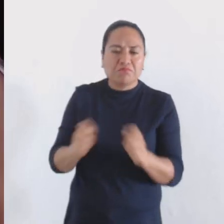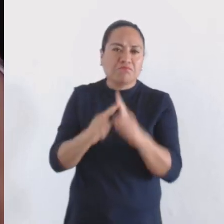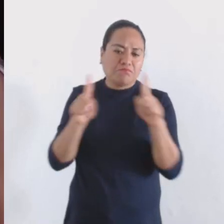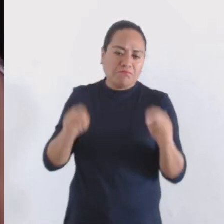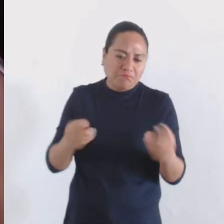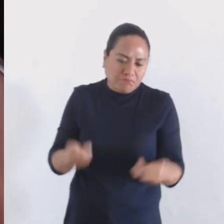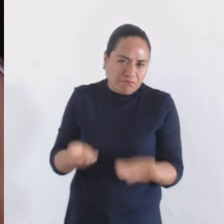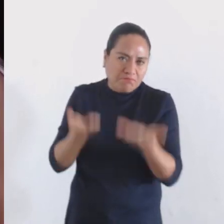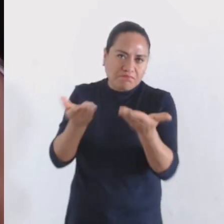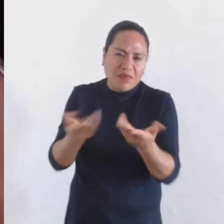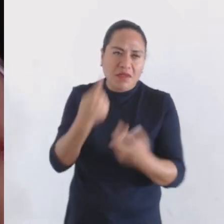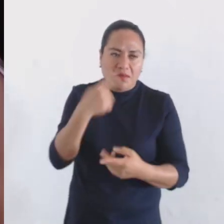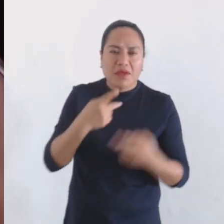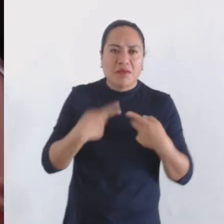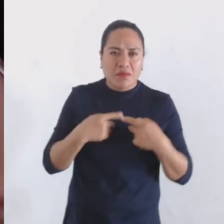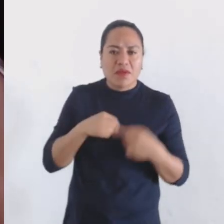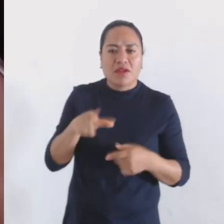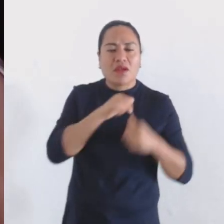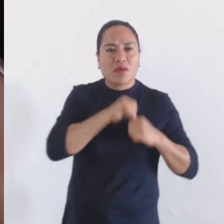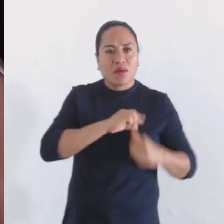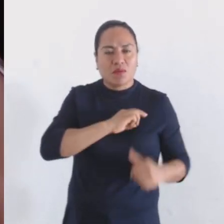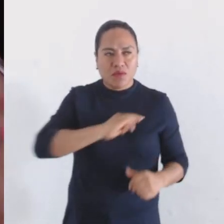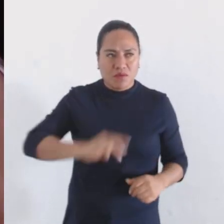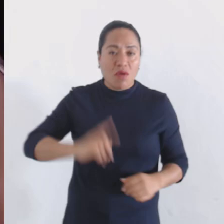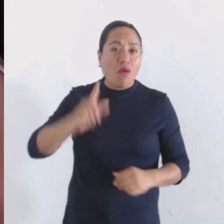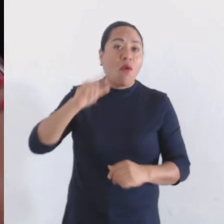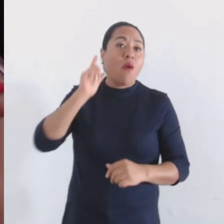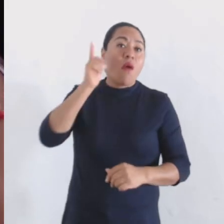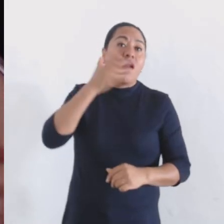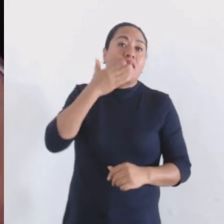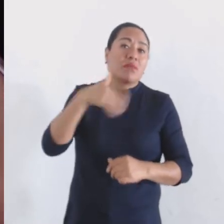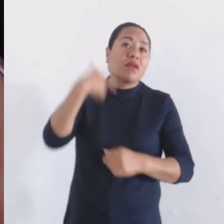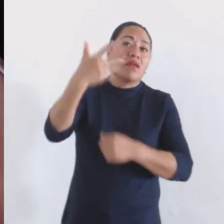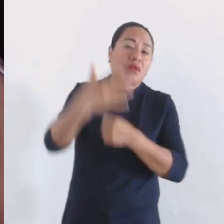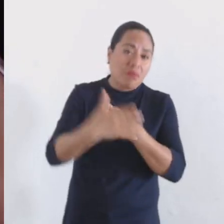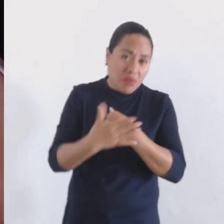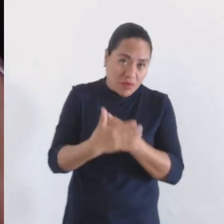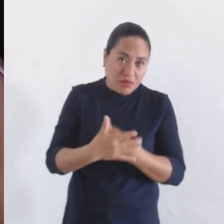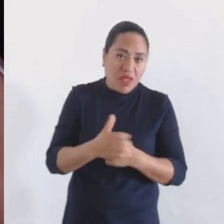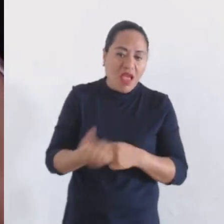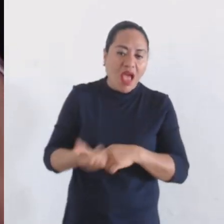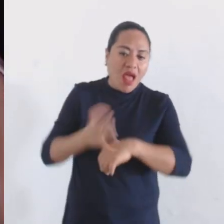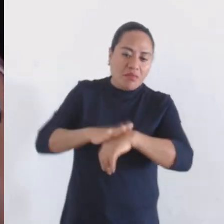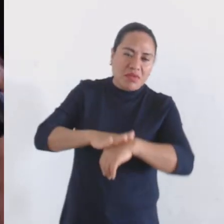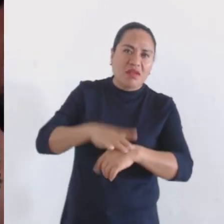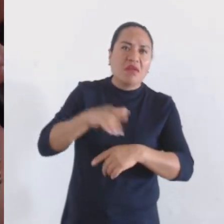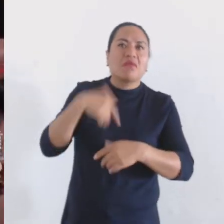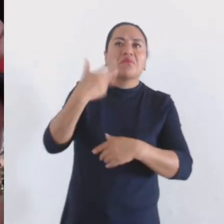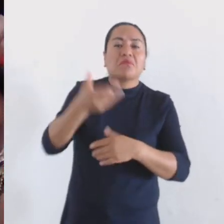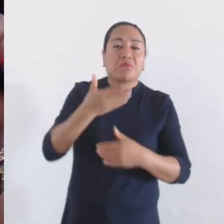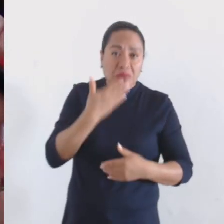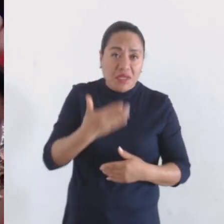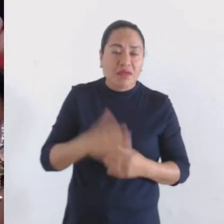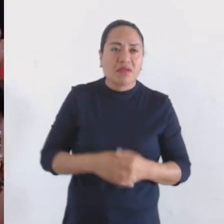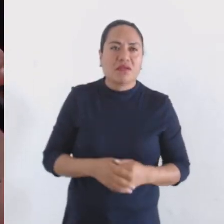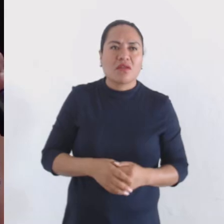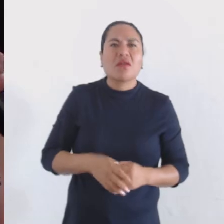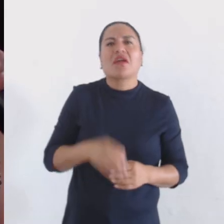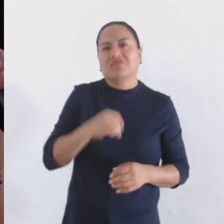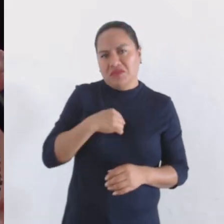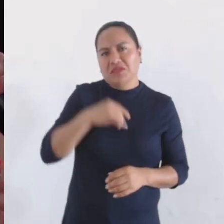también que las próximas administraciones nos preguntaban en la presentación pues qué pensamos, lo que pensamos y